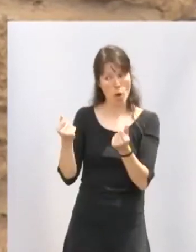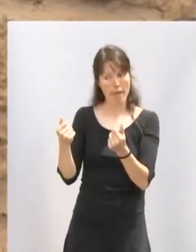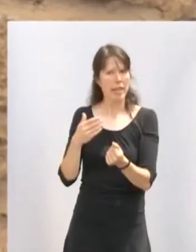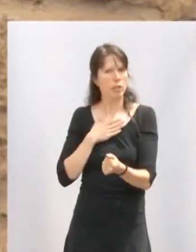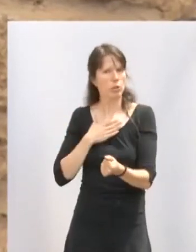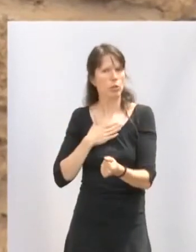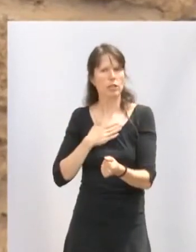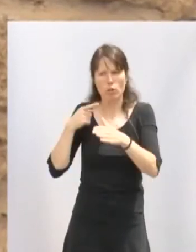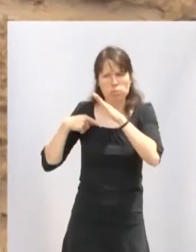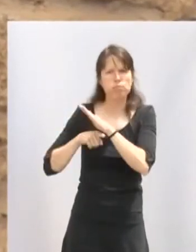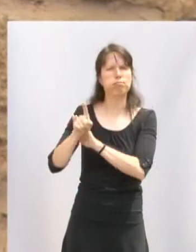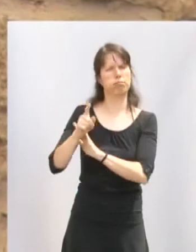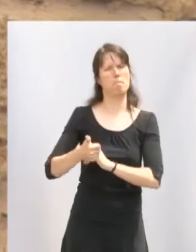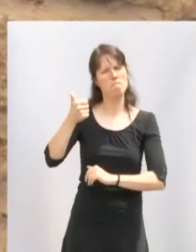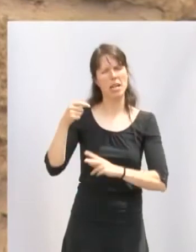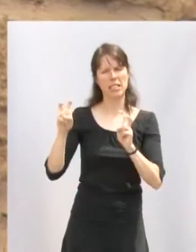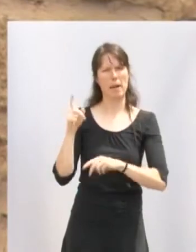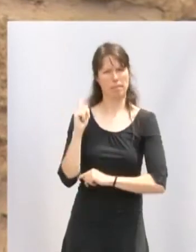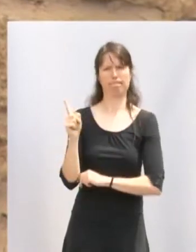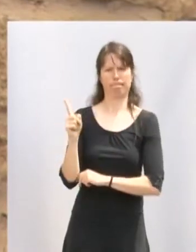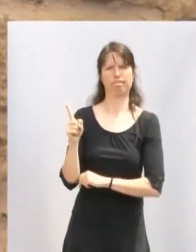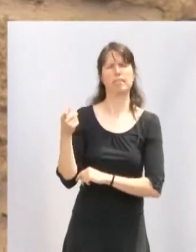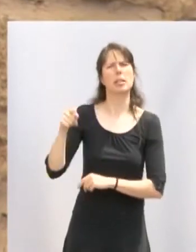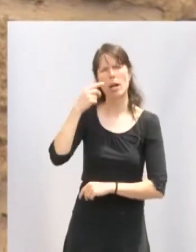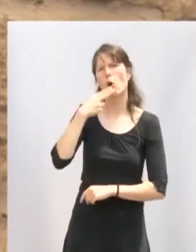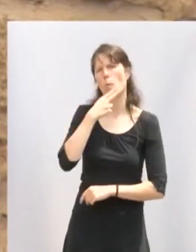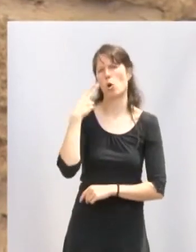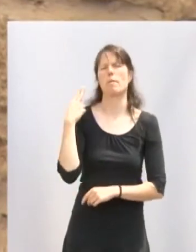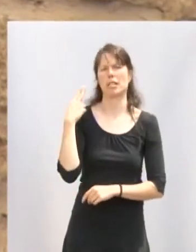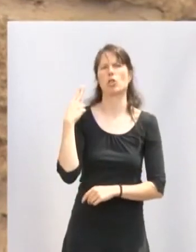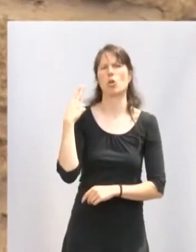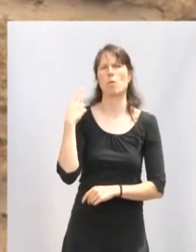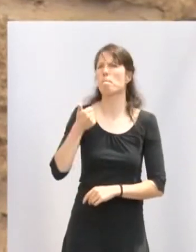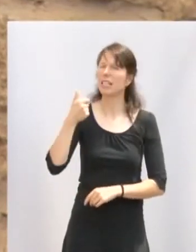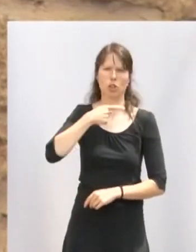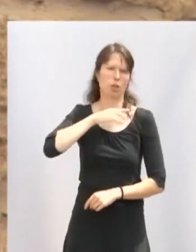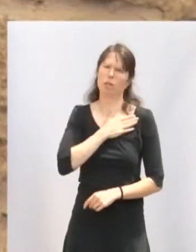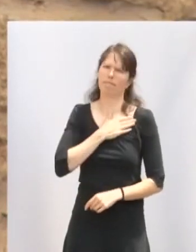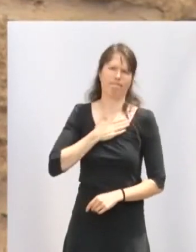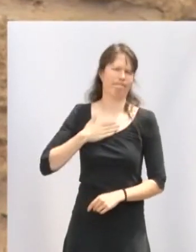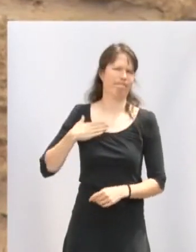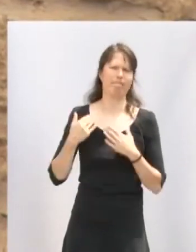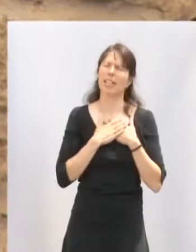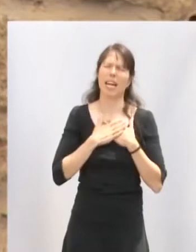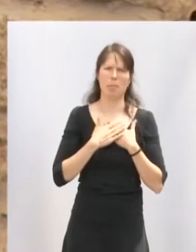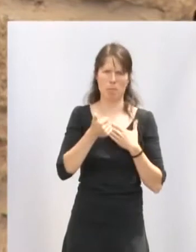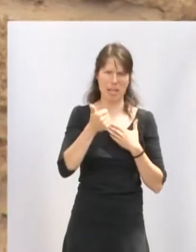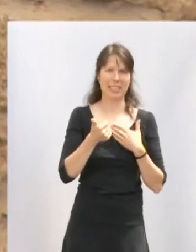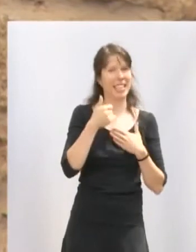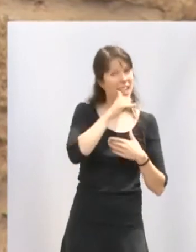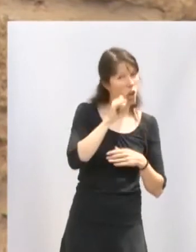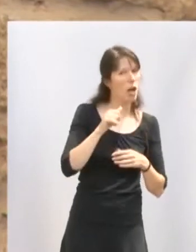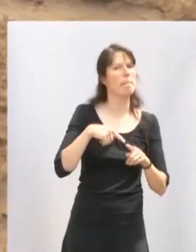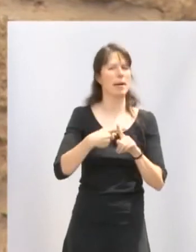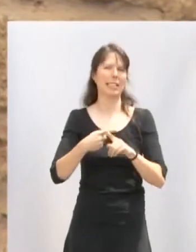crezca más en exigencia y a su vez en compromiso con lo que más queremos con la Rioja y sus tradiciones.